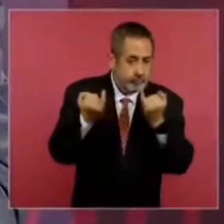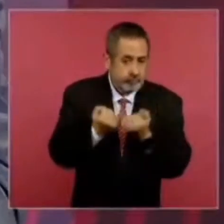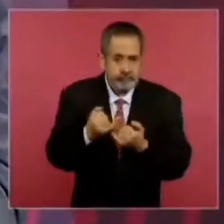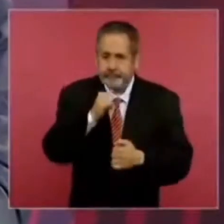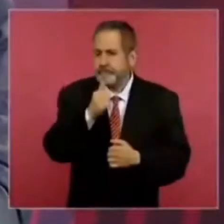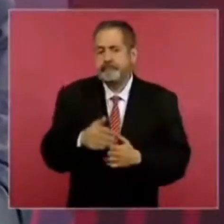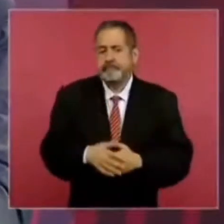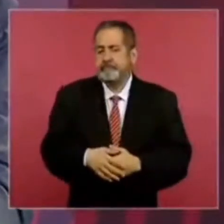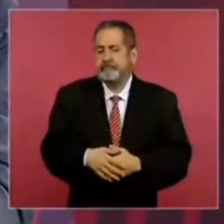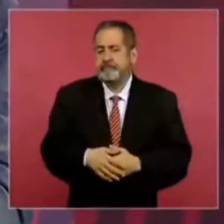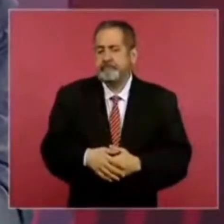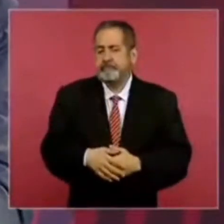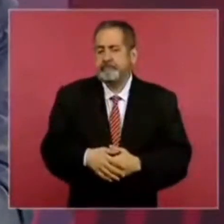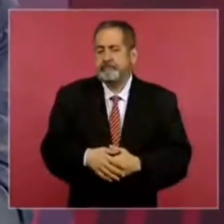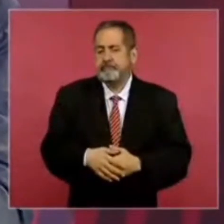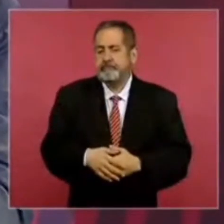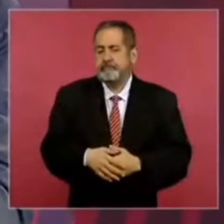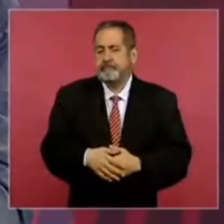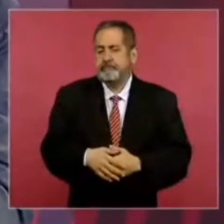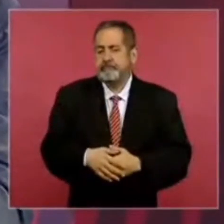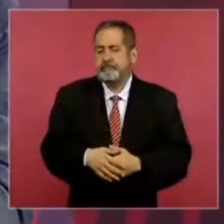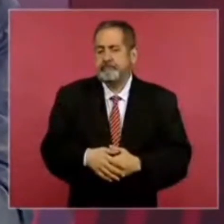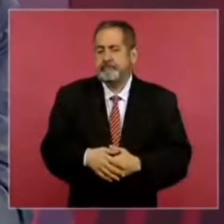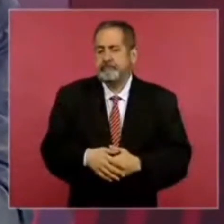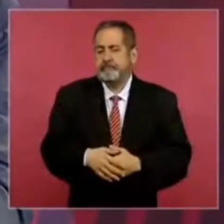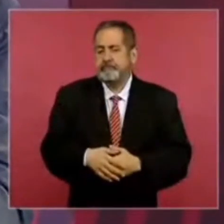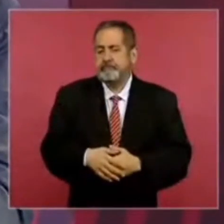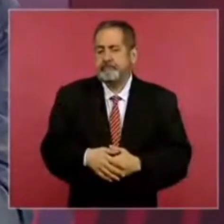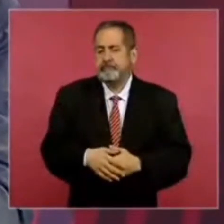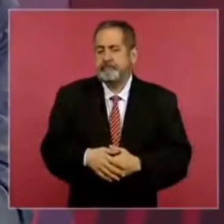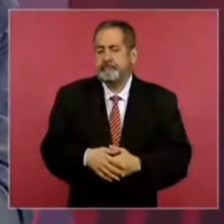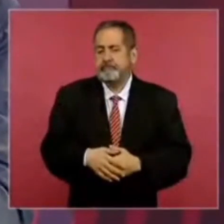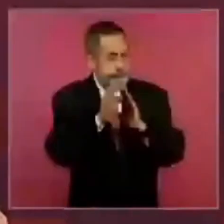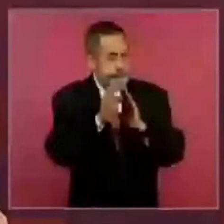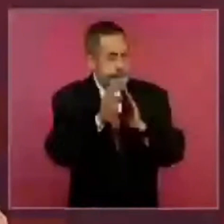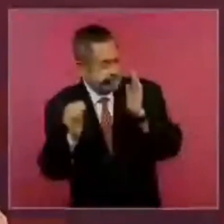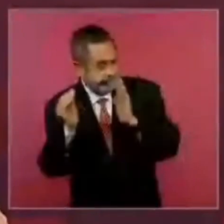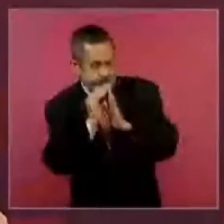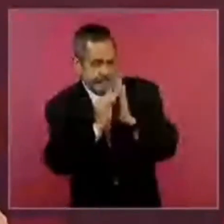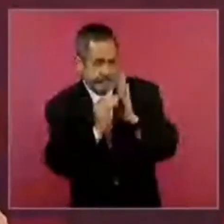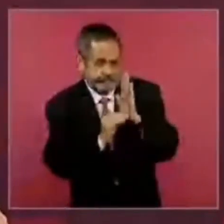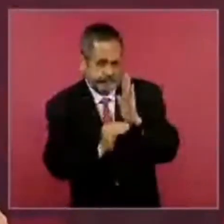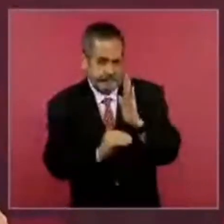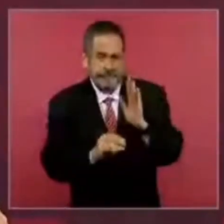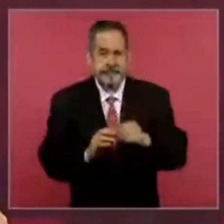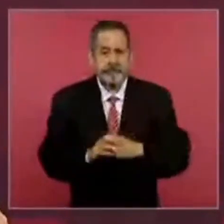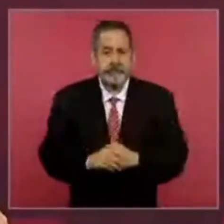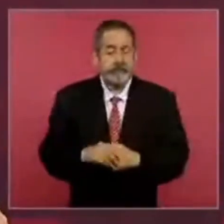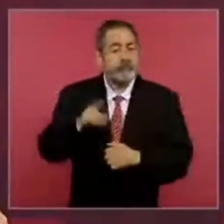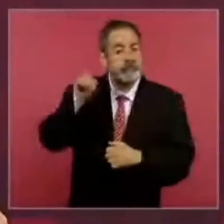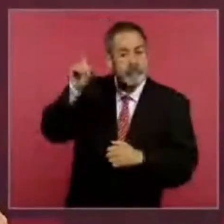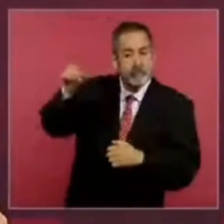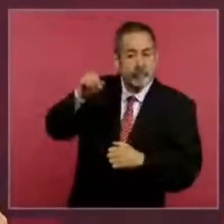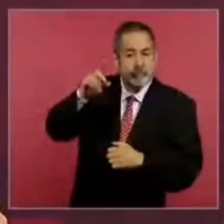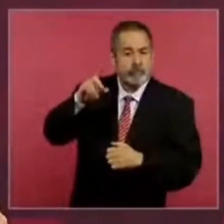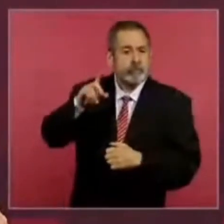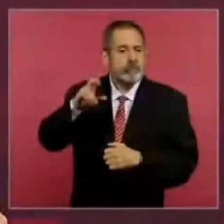Todavía no se consumaba la Revolución Rusa,